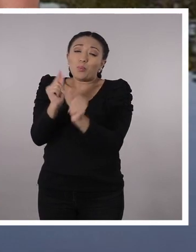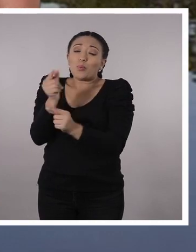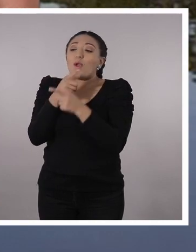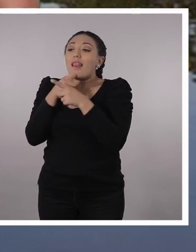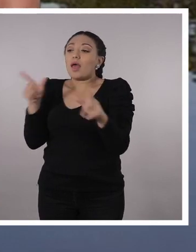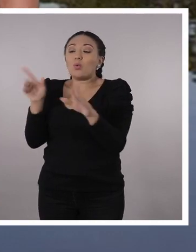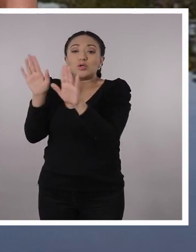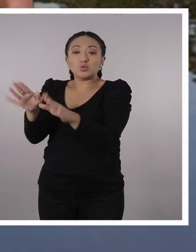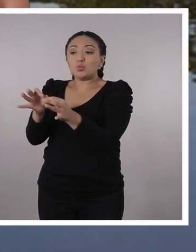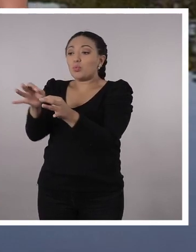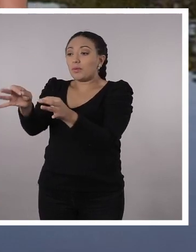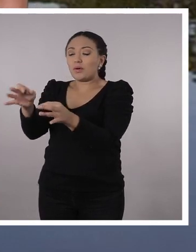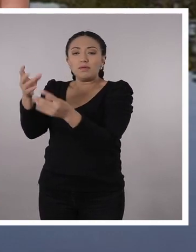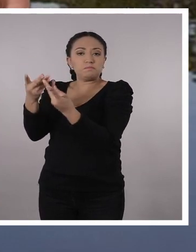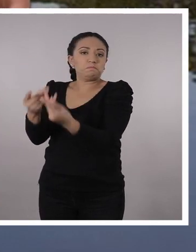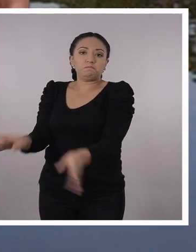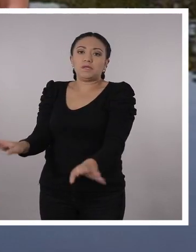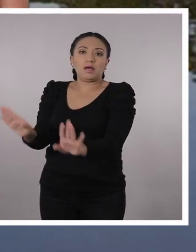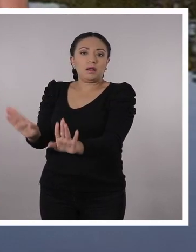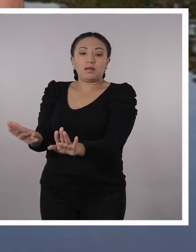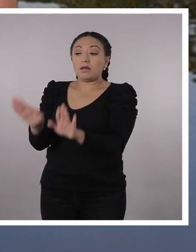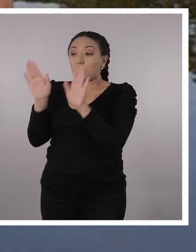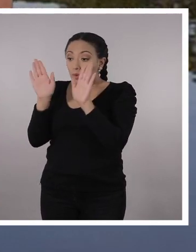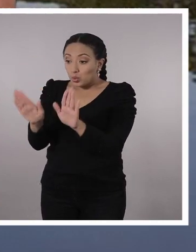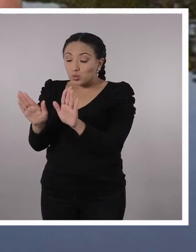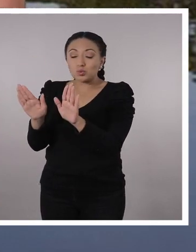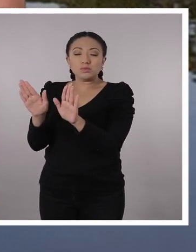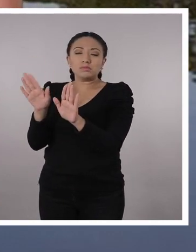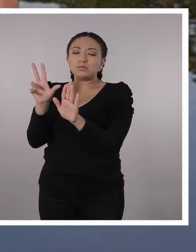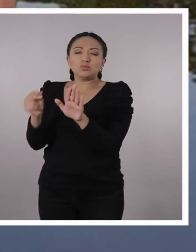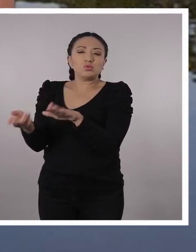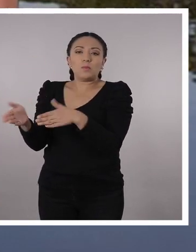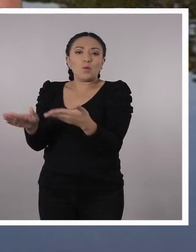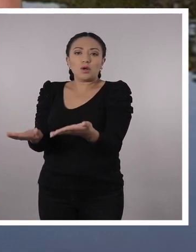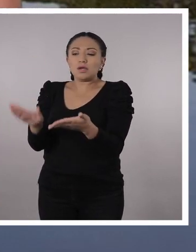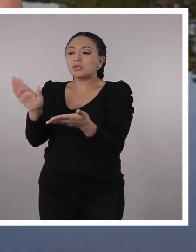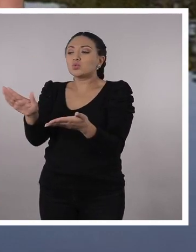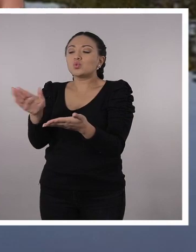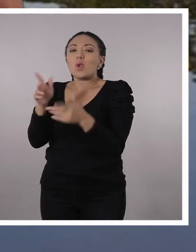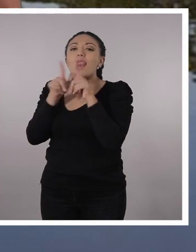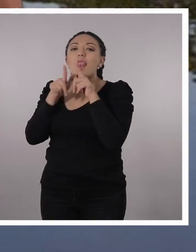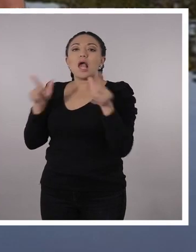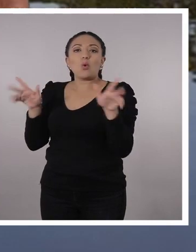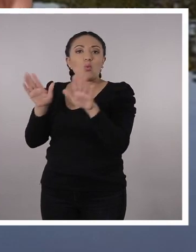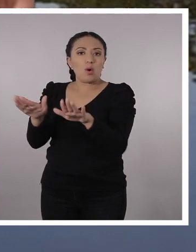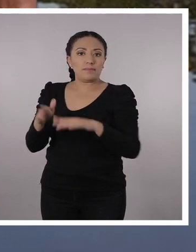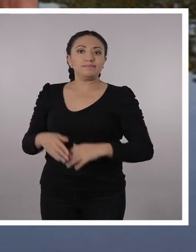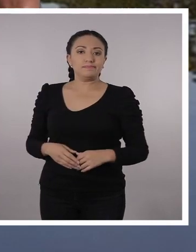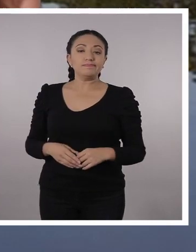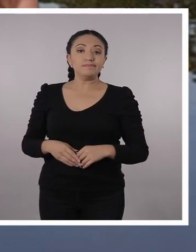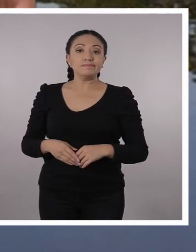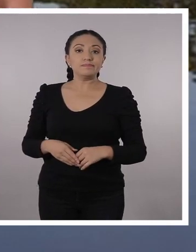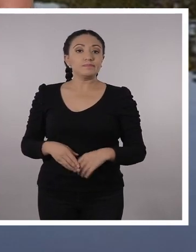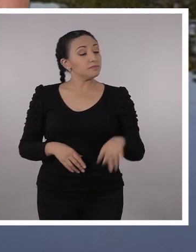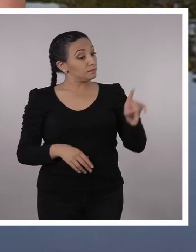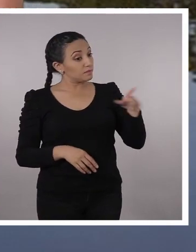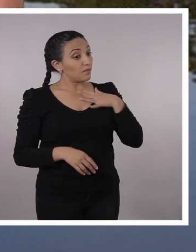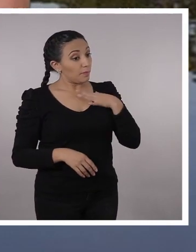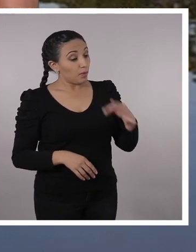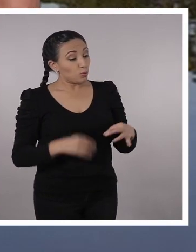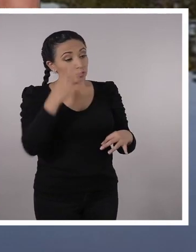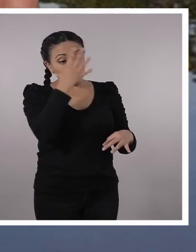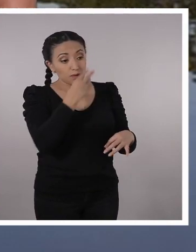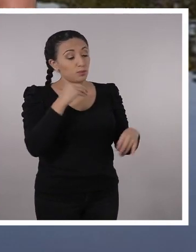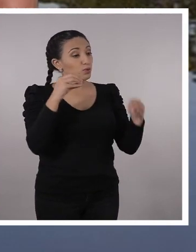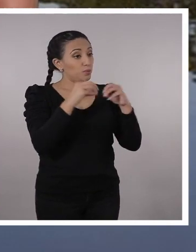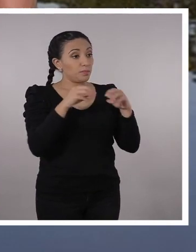objetivo es ese, darle vida y que no muera esta lengua tan hermosa como es la lengua zápara. Pues me encanta. Me encantaría conocer más